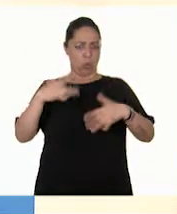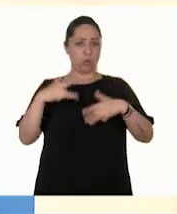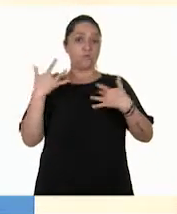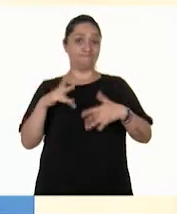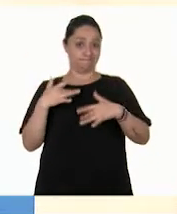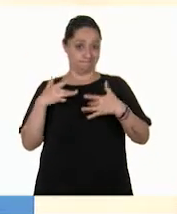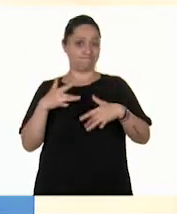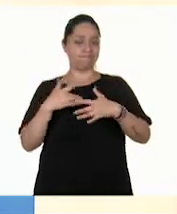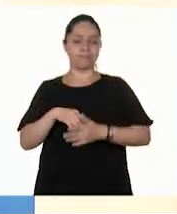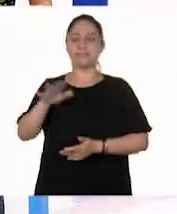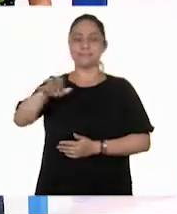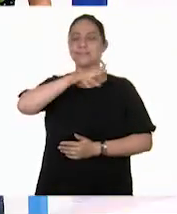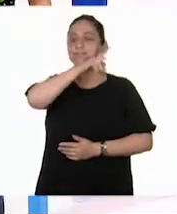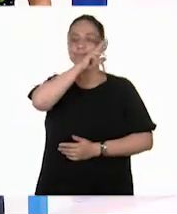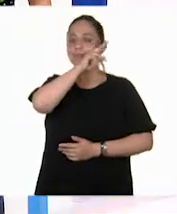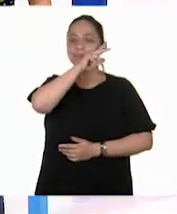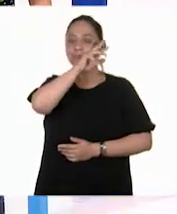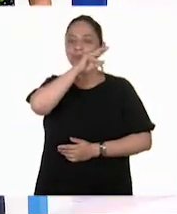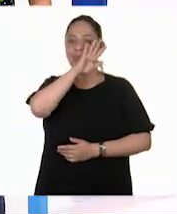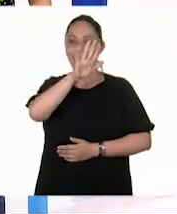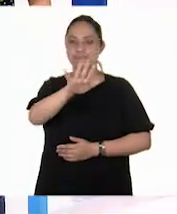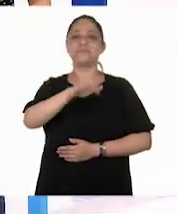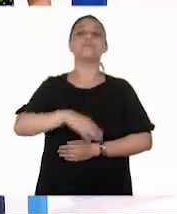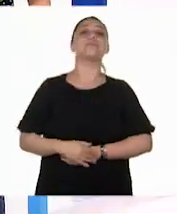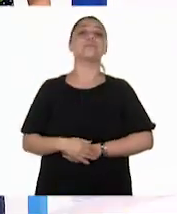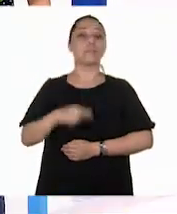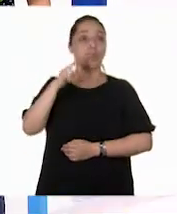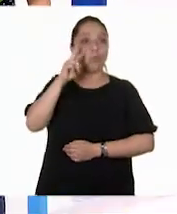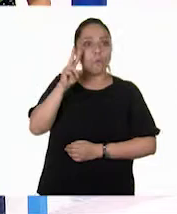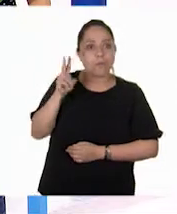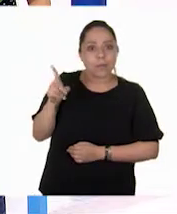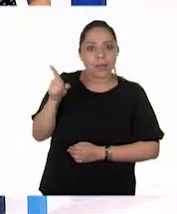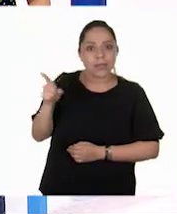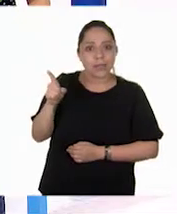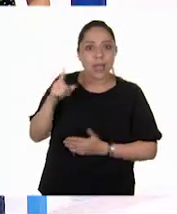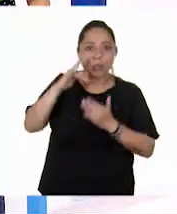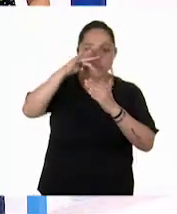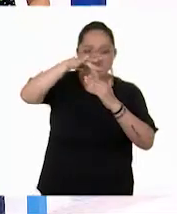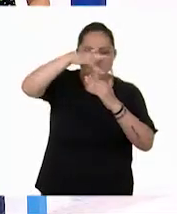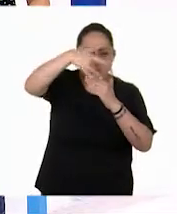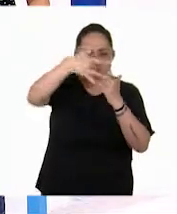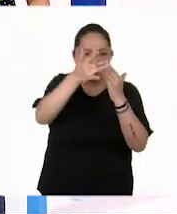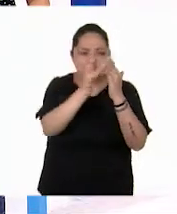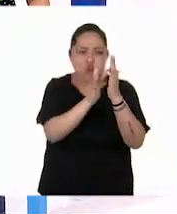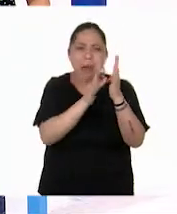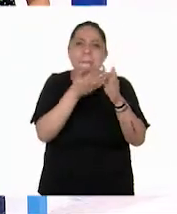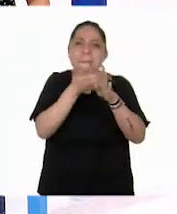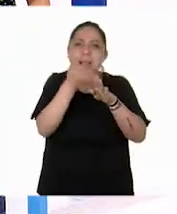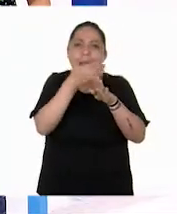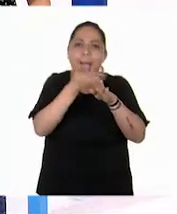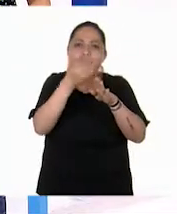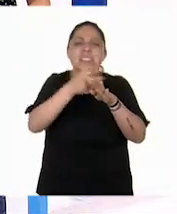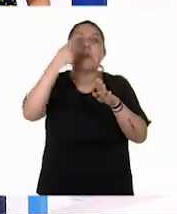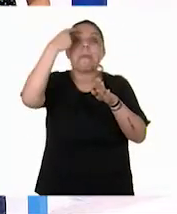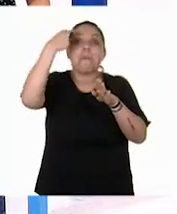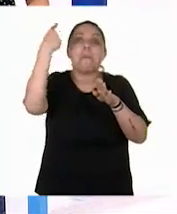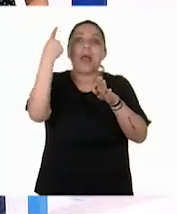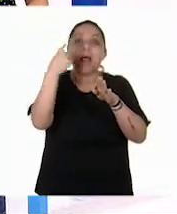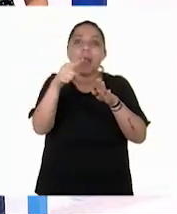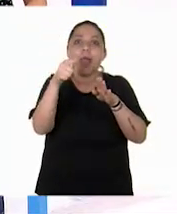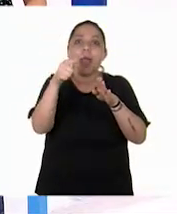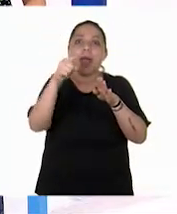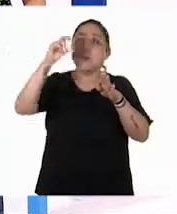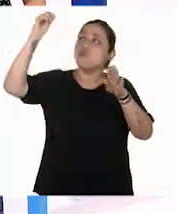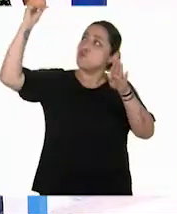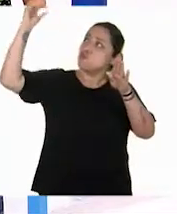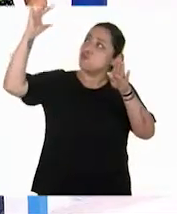me acerco. No te preocupes, Pepe, no va a pasar eso. Si observan esas espinas precisamente blancas, Pepe, son para que rechacen el sol.